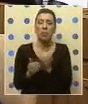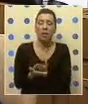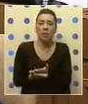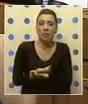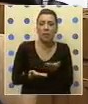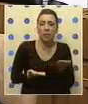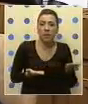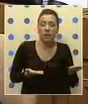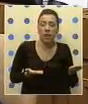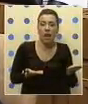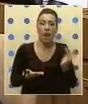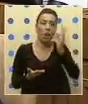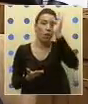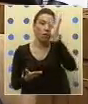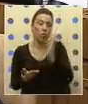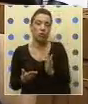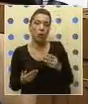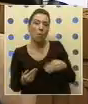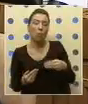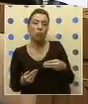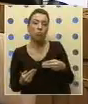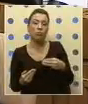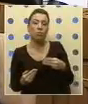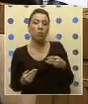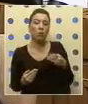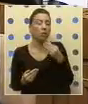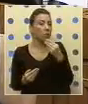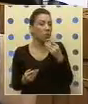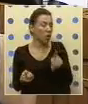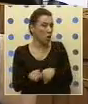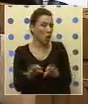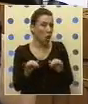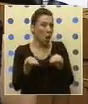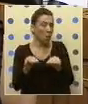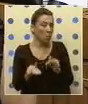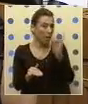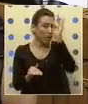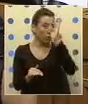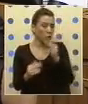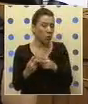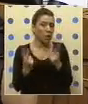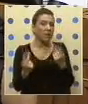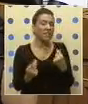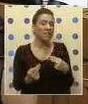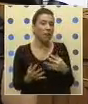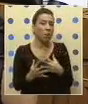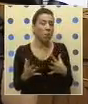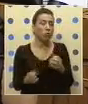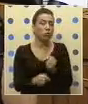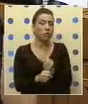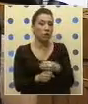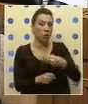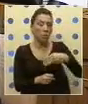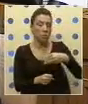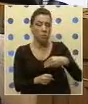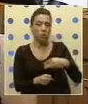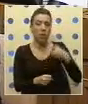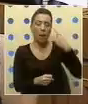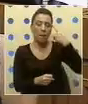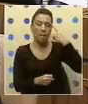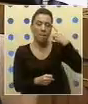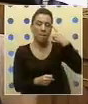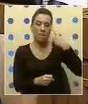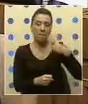a los funcionarios municipales si son tan o más funcionarios públicos que el resto. Aquí se valora mucho la función del municipio. Bueno, sin embargo,